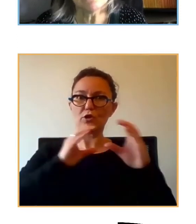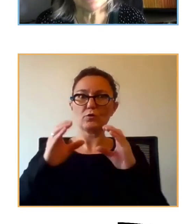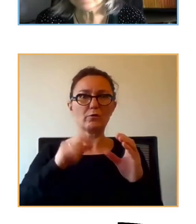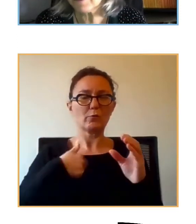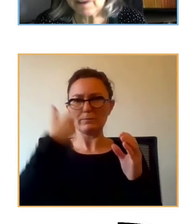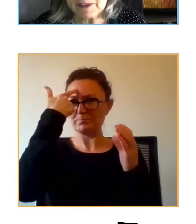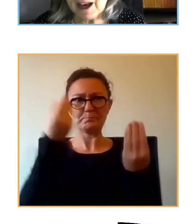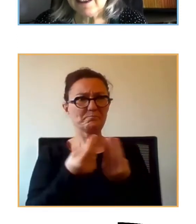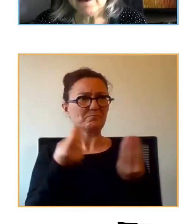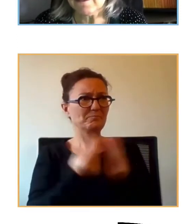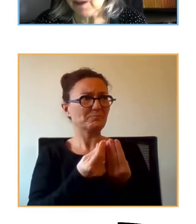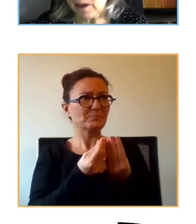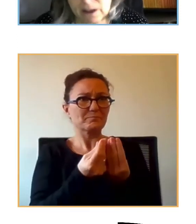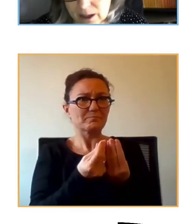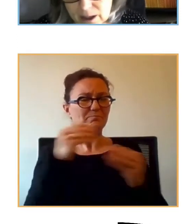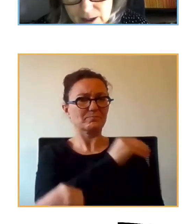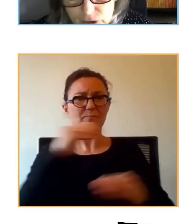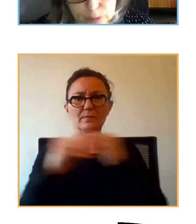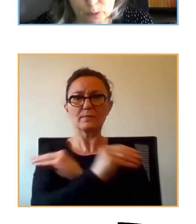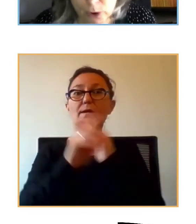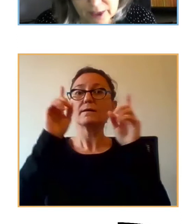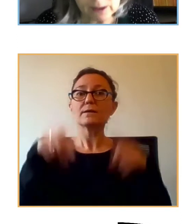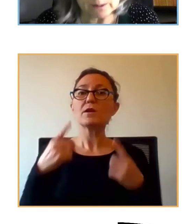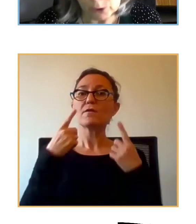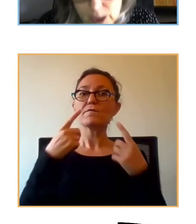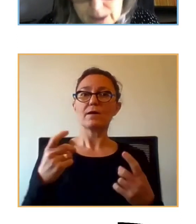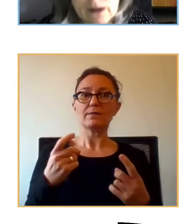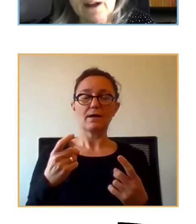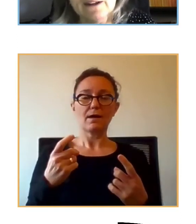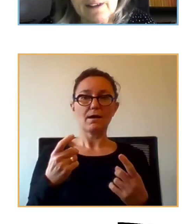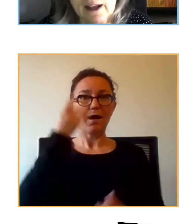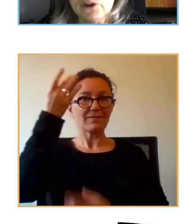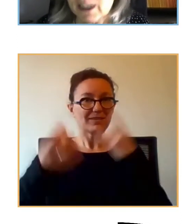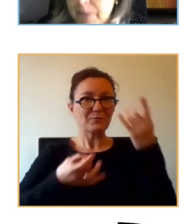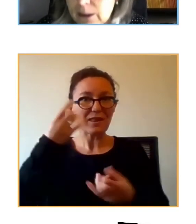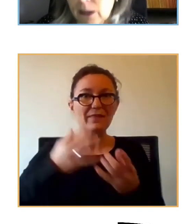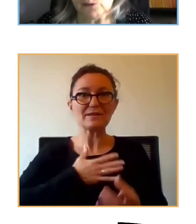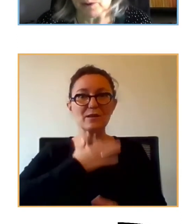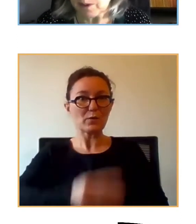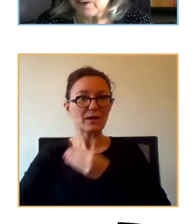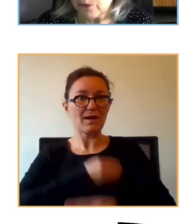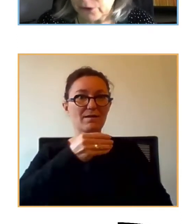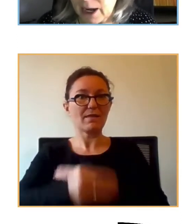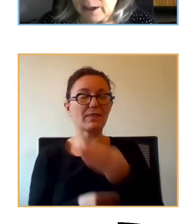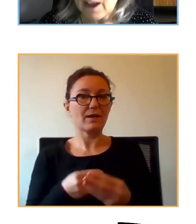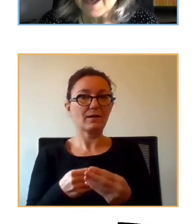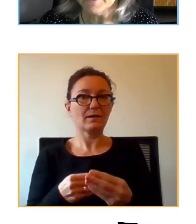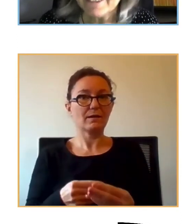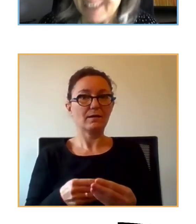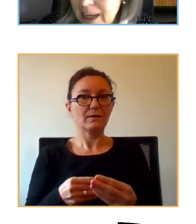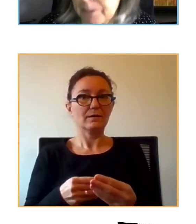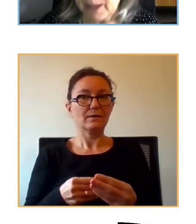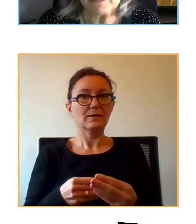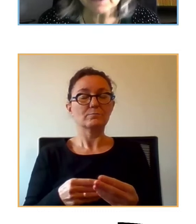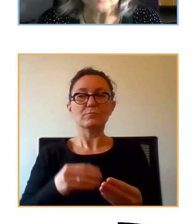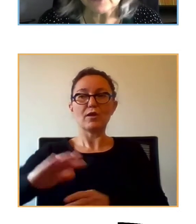la falta de actividades que estos podrían ir realizando incrementan los problemas emocionales en